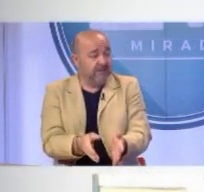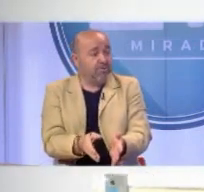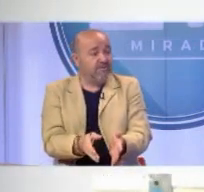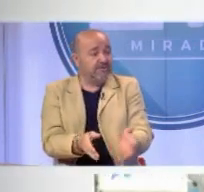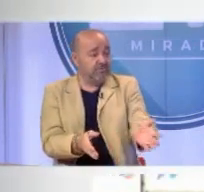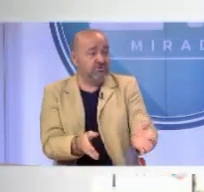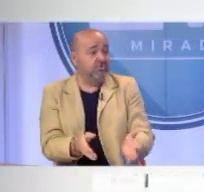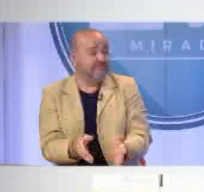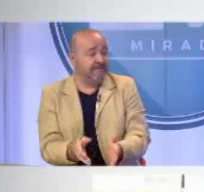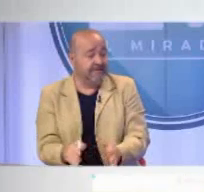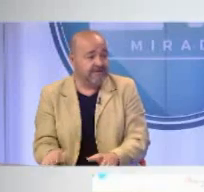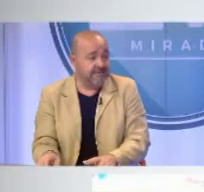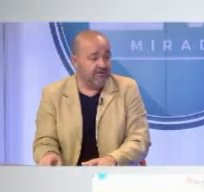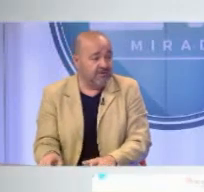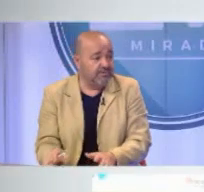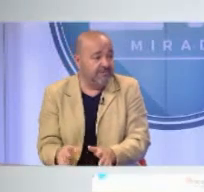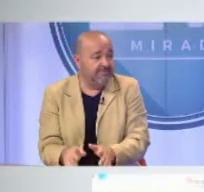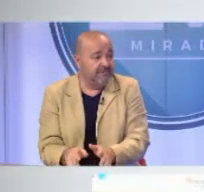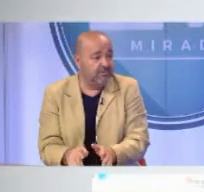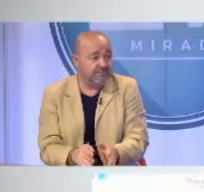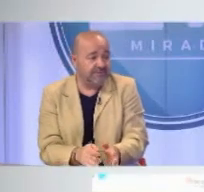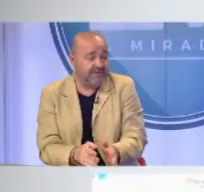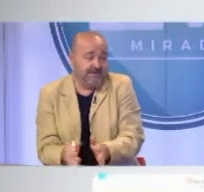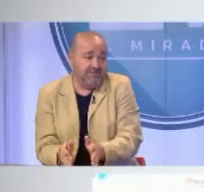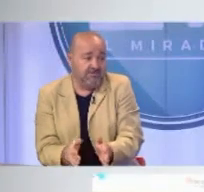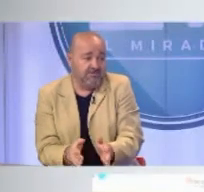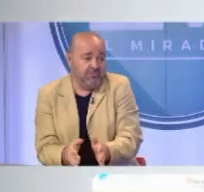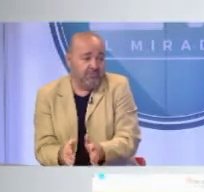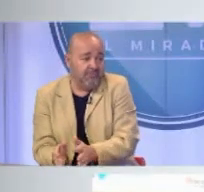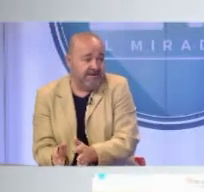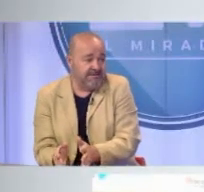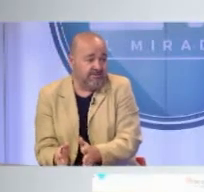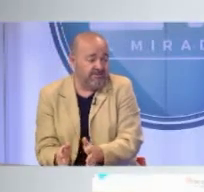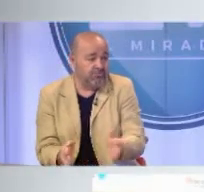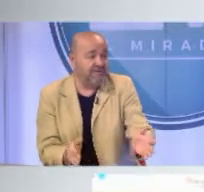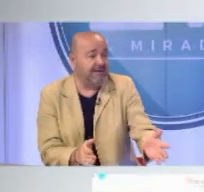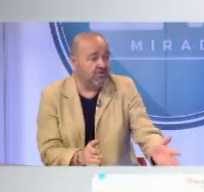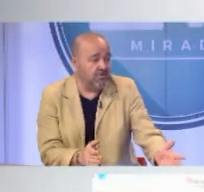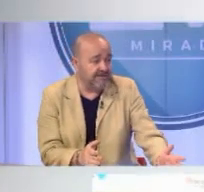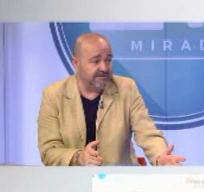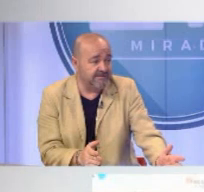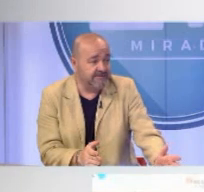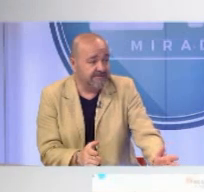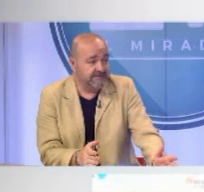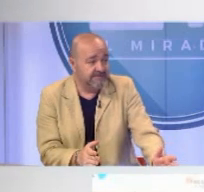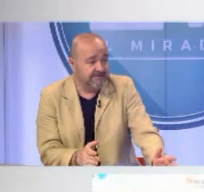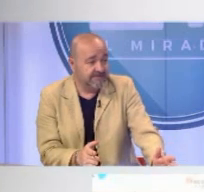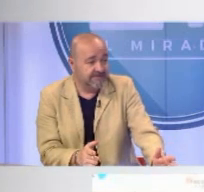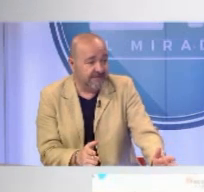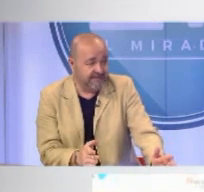hay jugadores, incluso con vuestra edad, que claro, ahora cuando llega verano no se paraliza, no para la situación. ¿Tú haces algo concretamente?